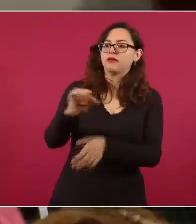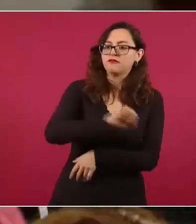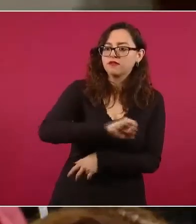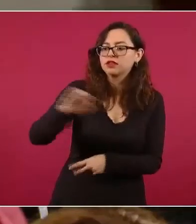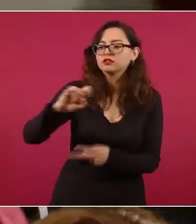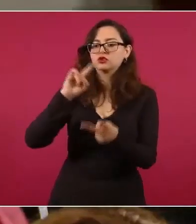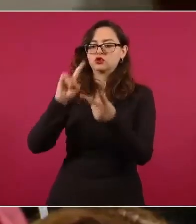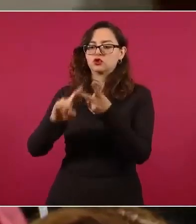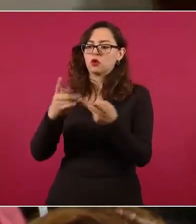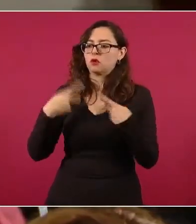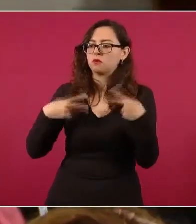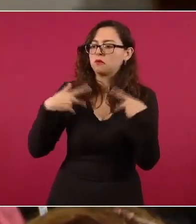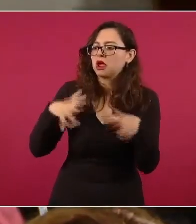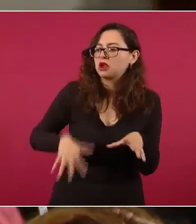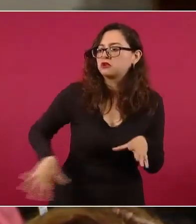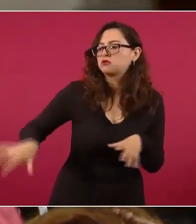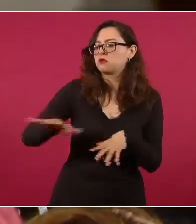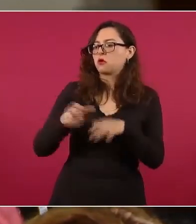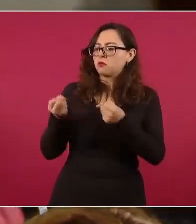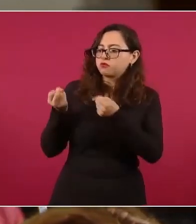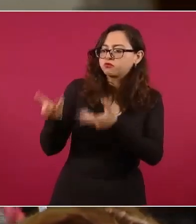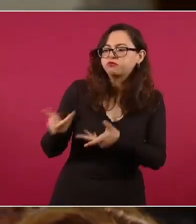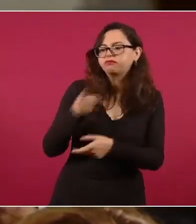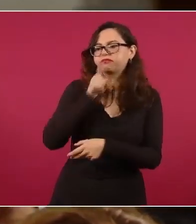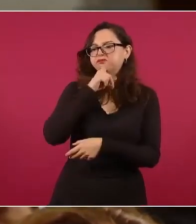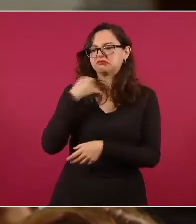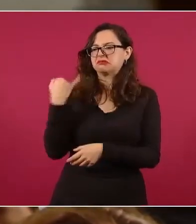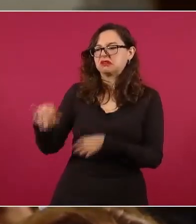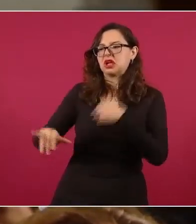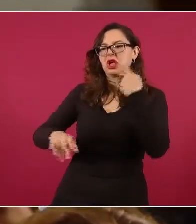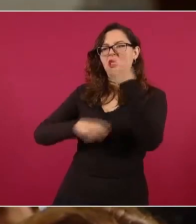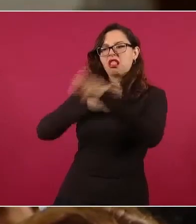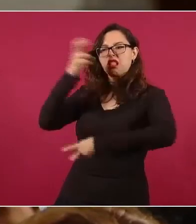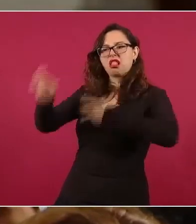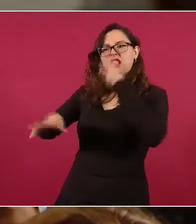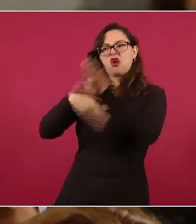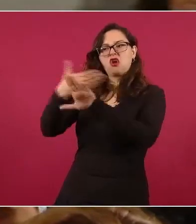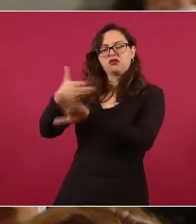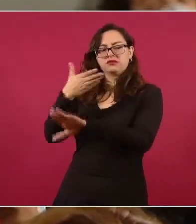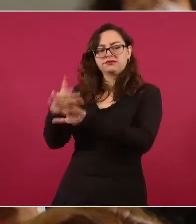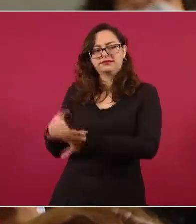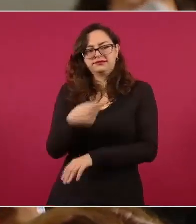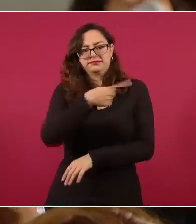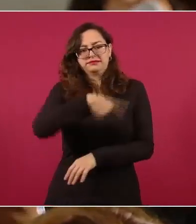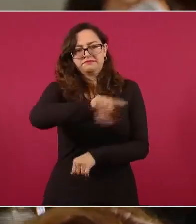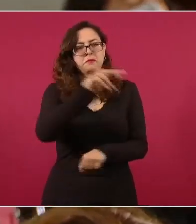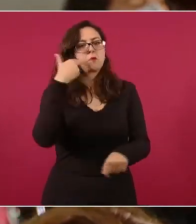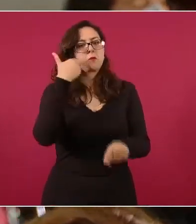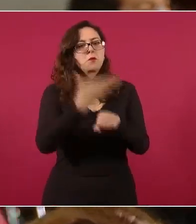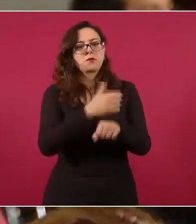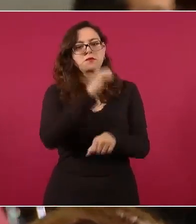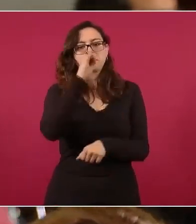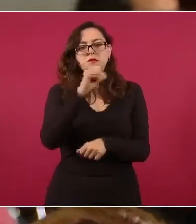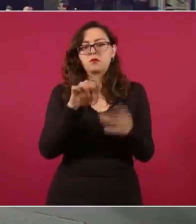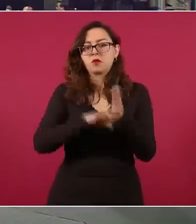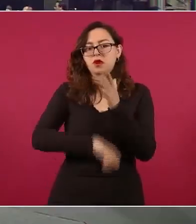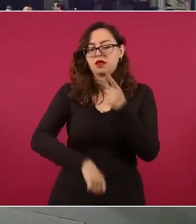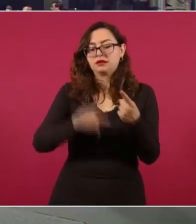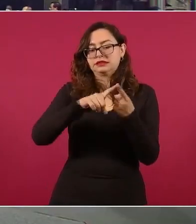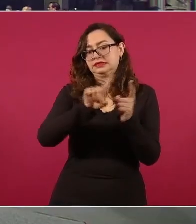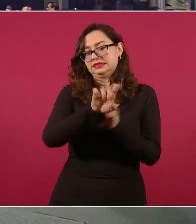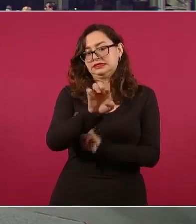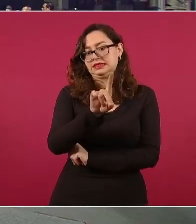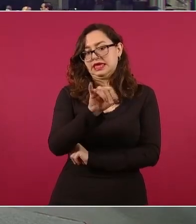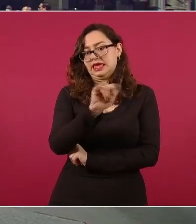que ven por las personas más necesitadas, las más pobres de este país. En el caso de Ernesto Cedillo, la deuda que ha